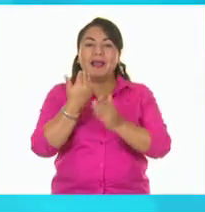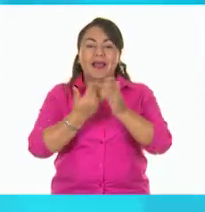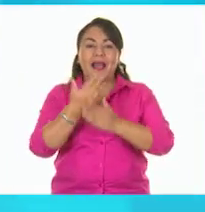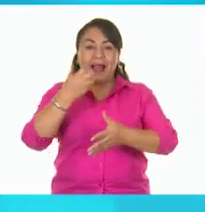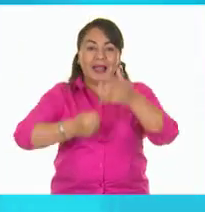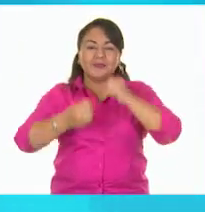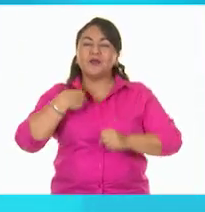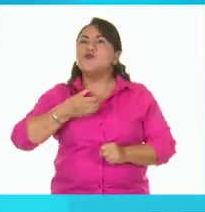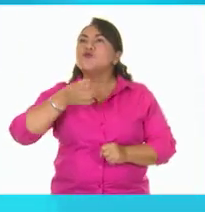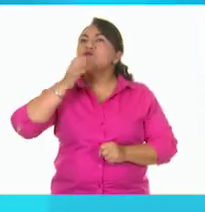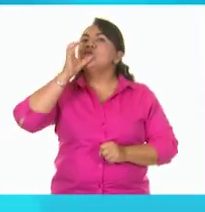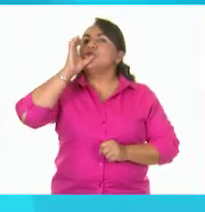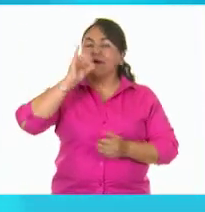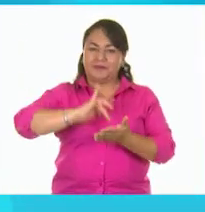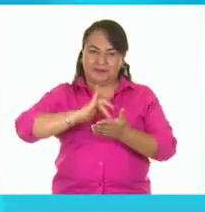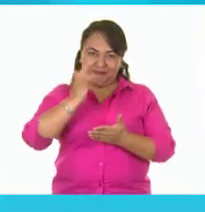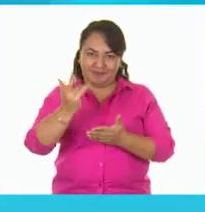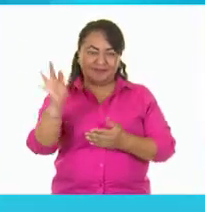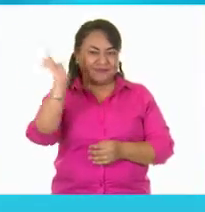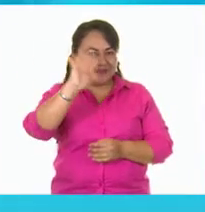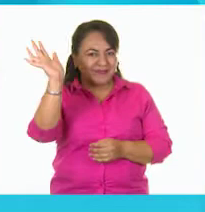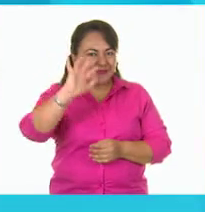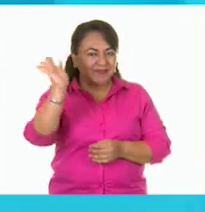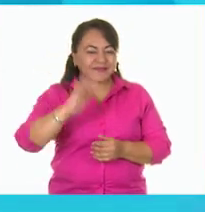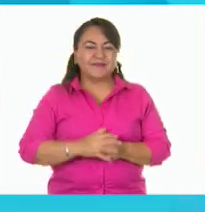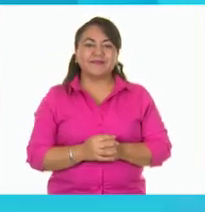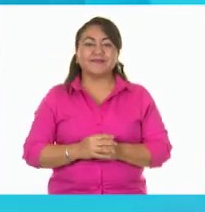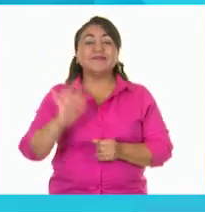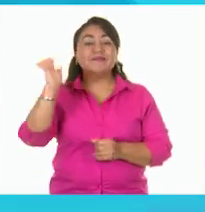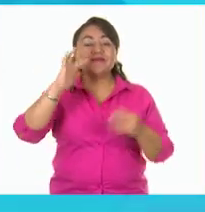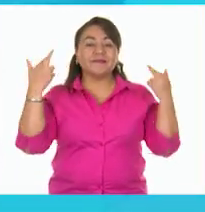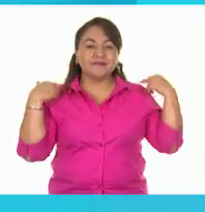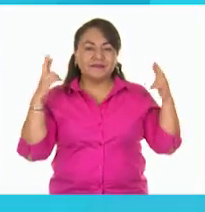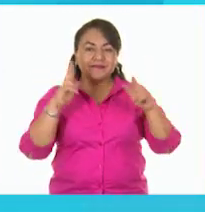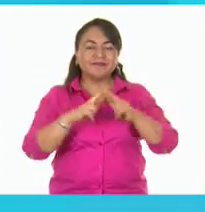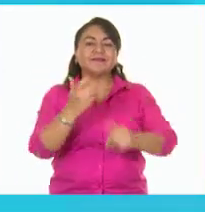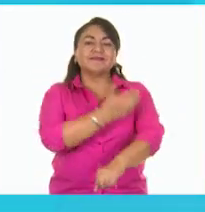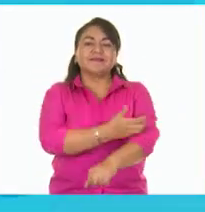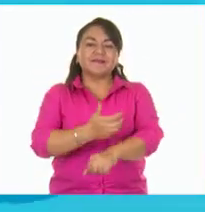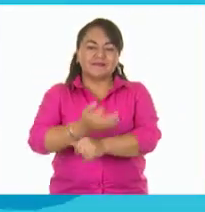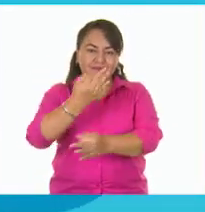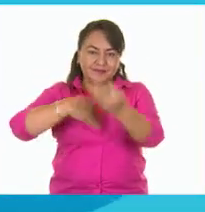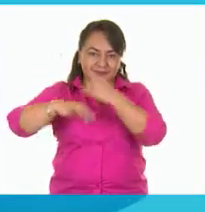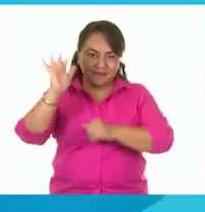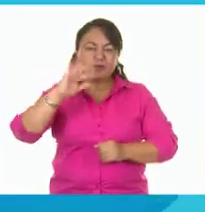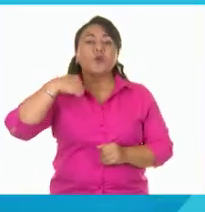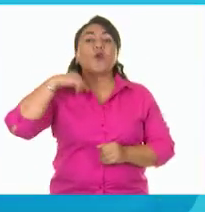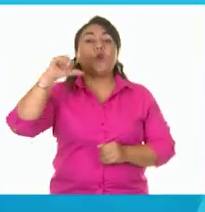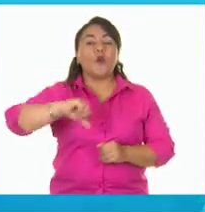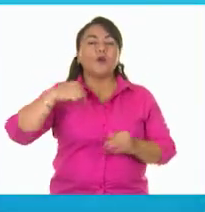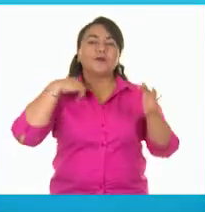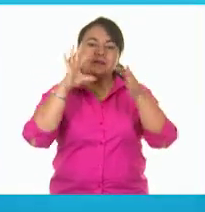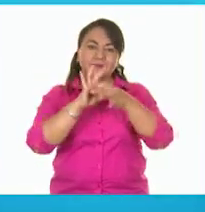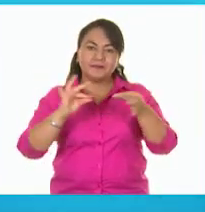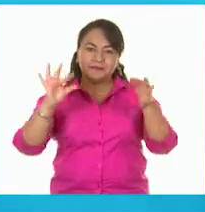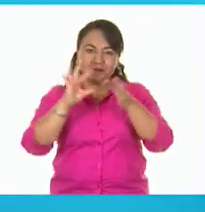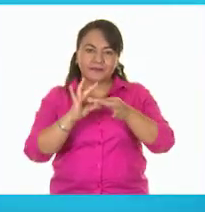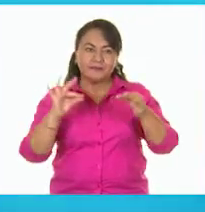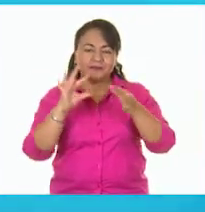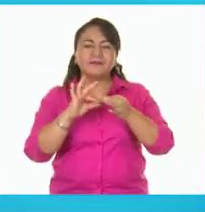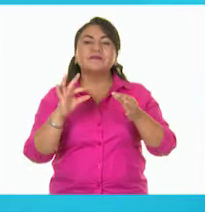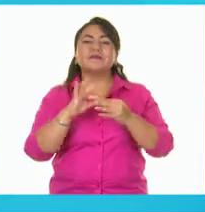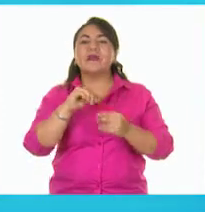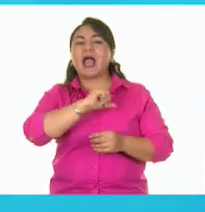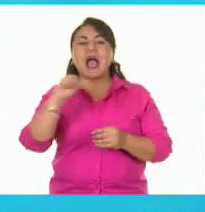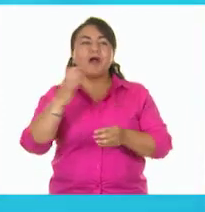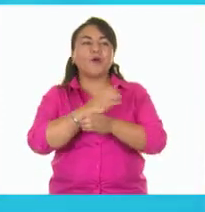Gracias por escucharme. Adiós. Maestro. Hola compañeros y compañeras. Hoy les voy a hablar de los objetos